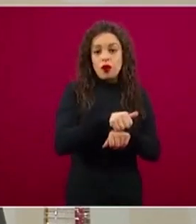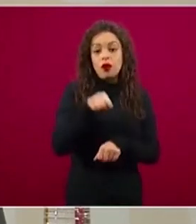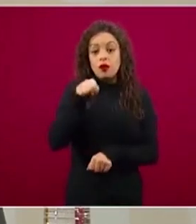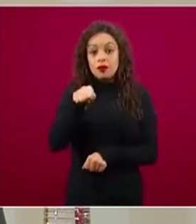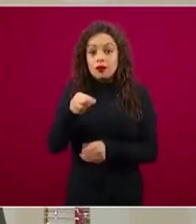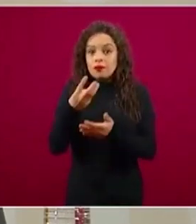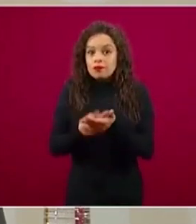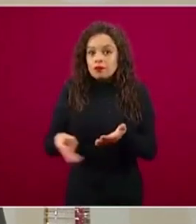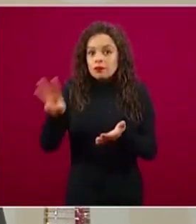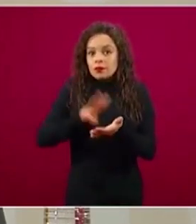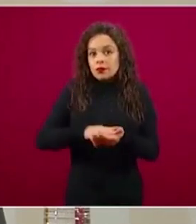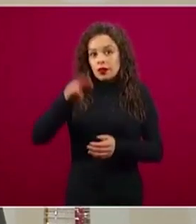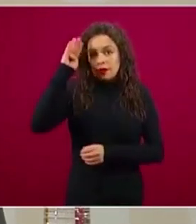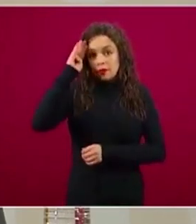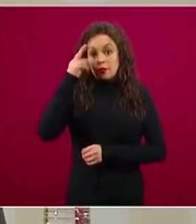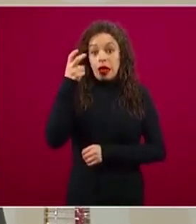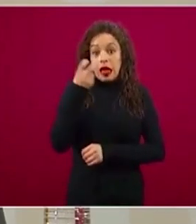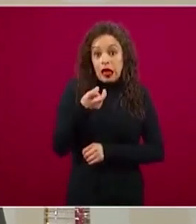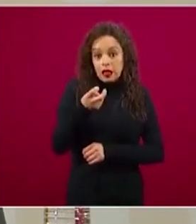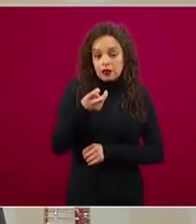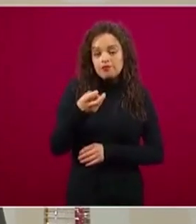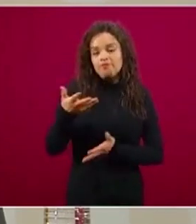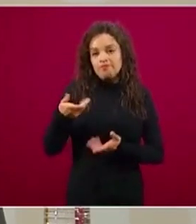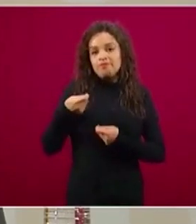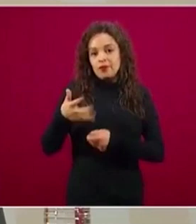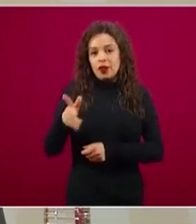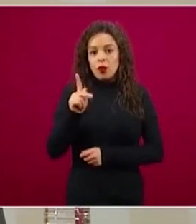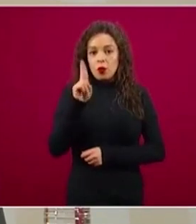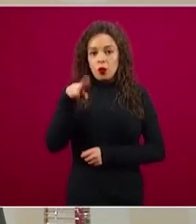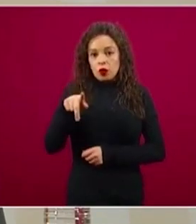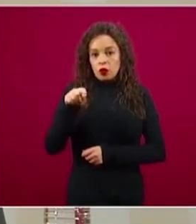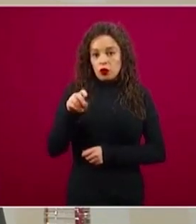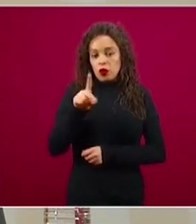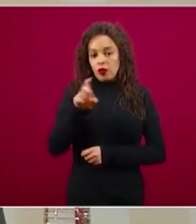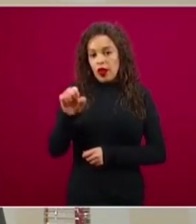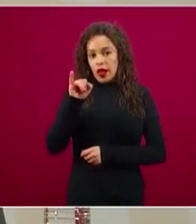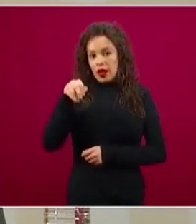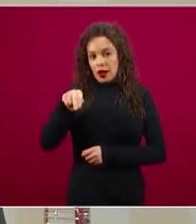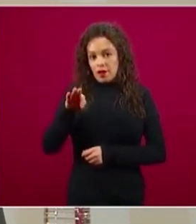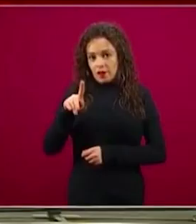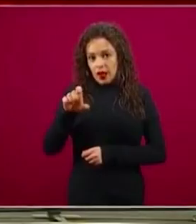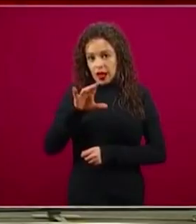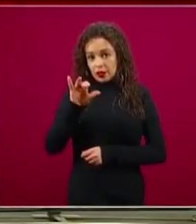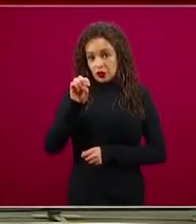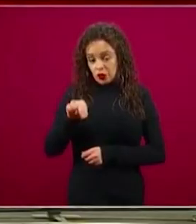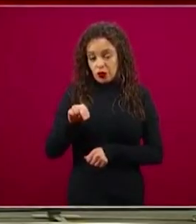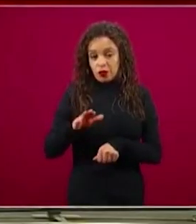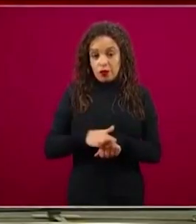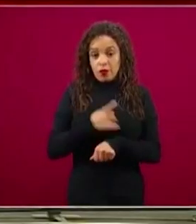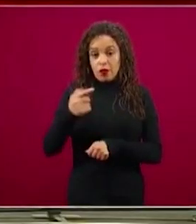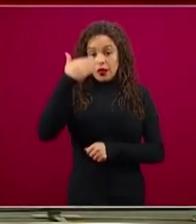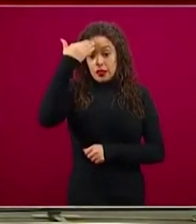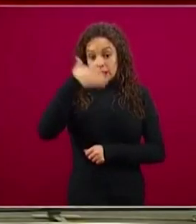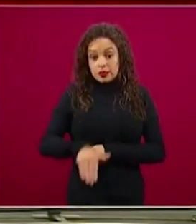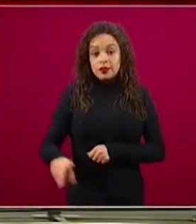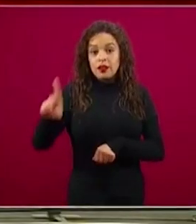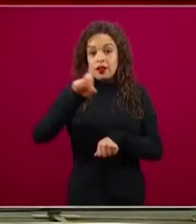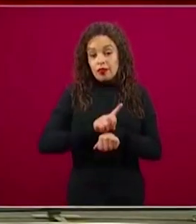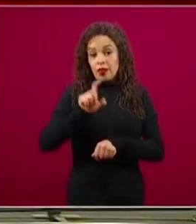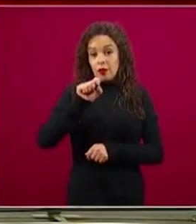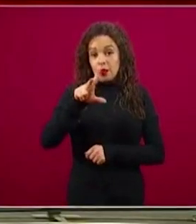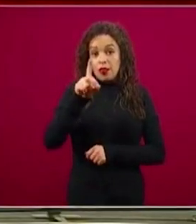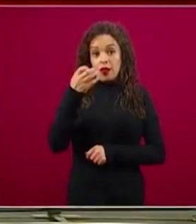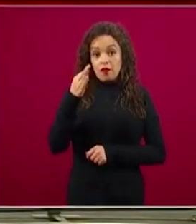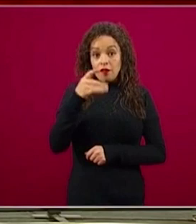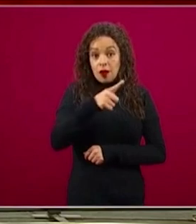inflexión que ya estábamos esperando, que sabíamos que iba a llegar desde que empezó la epidemia en México el 28 de febrero. Y en ese